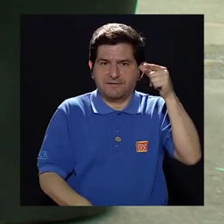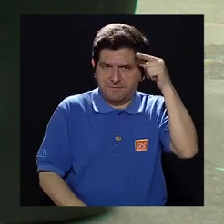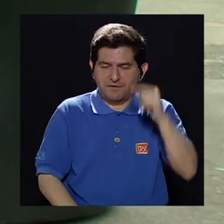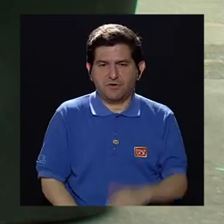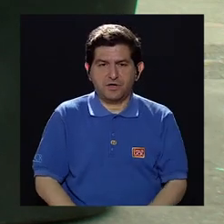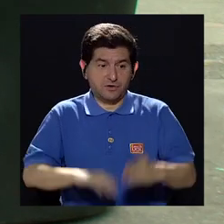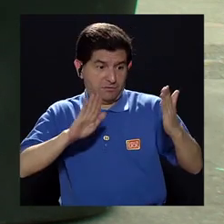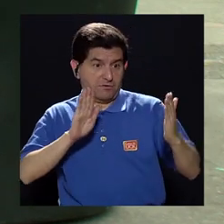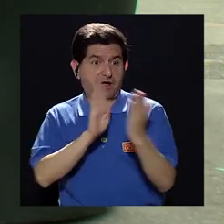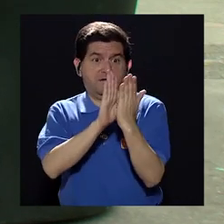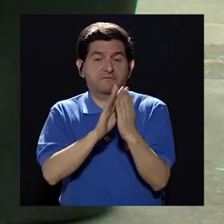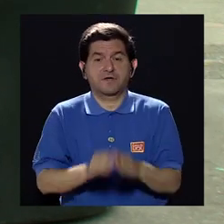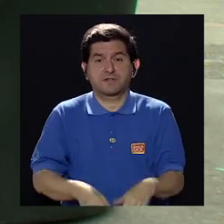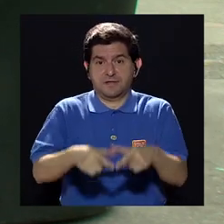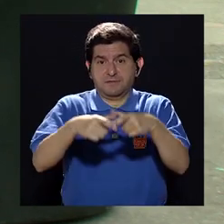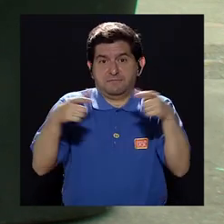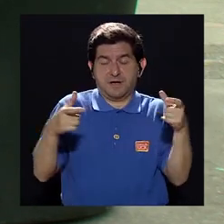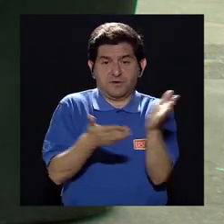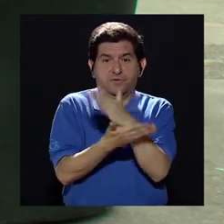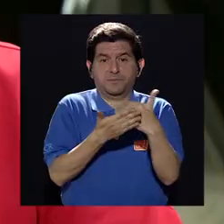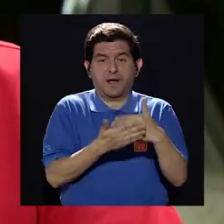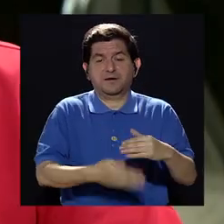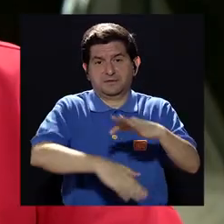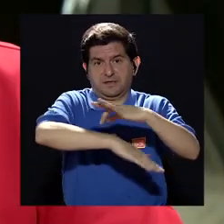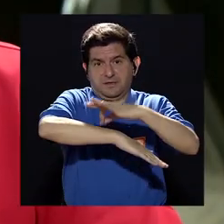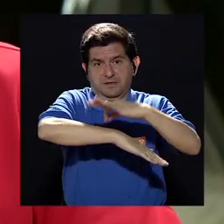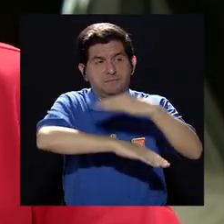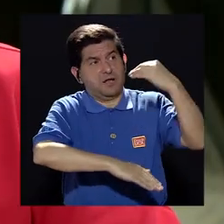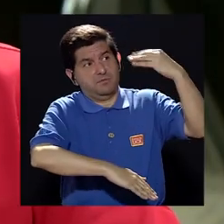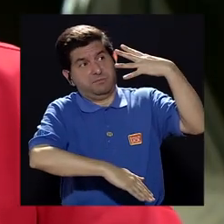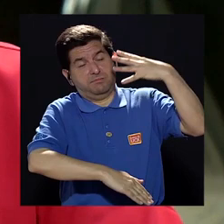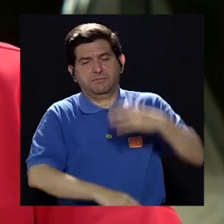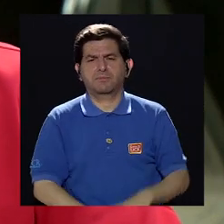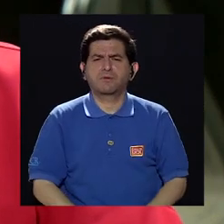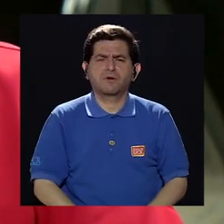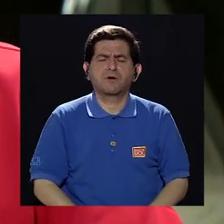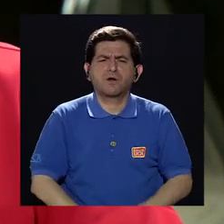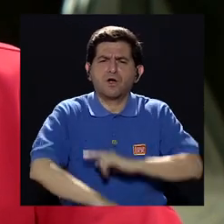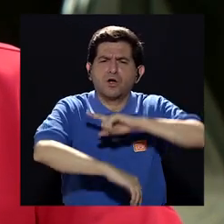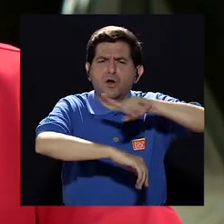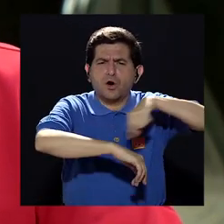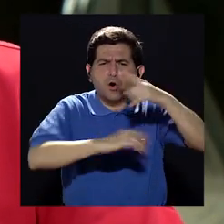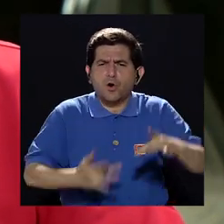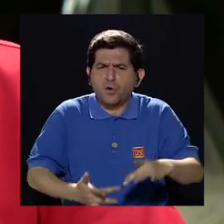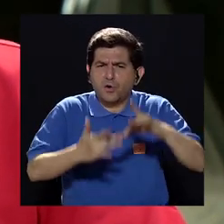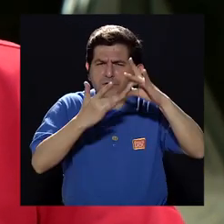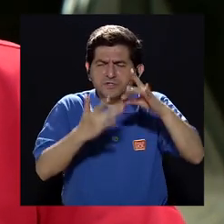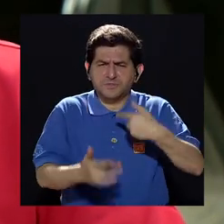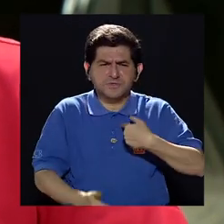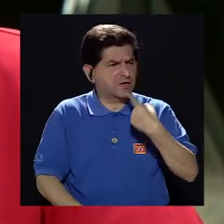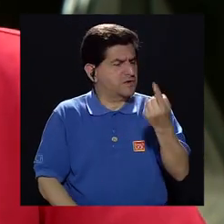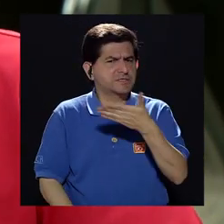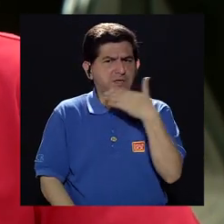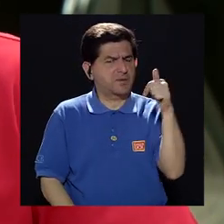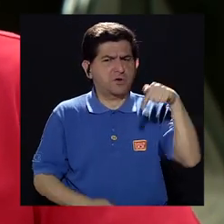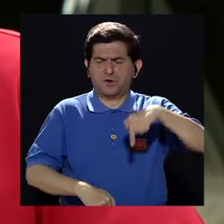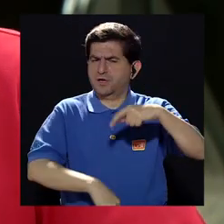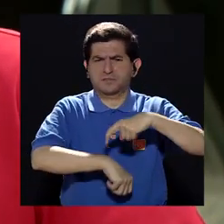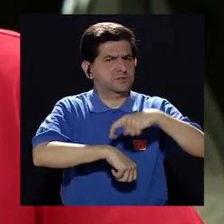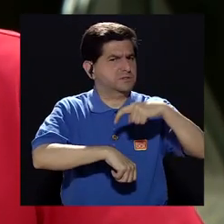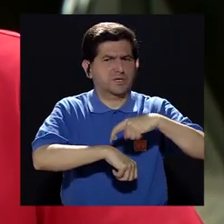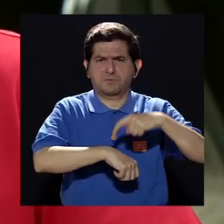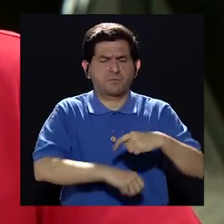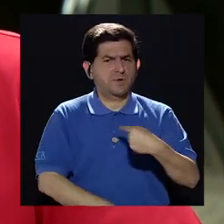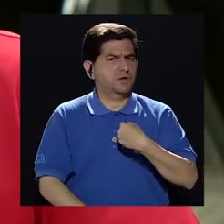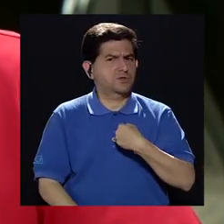evidente que está expuesta la mayoría de la piel. ¿Y hay alguna hora en especial a la que uno dice, no, mejor a esta